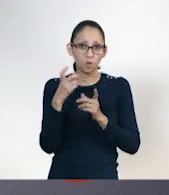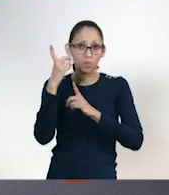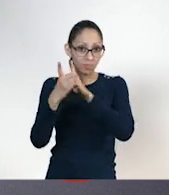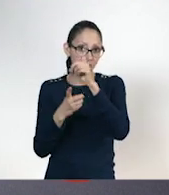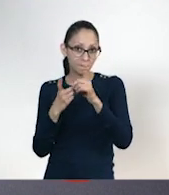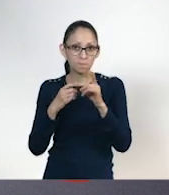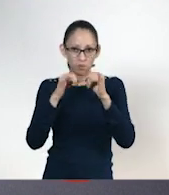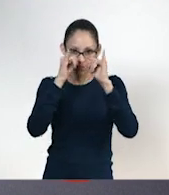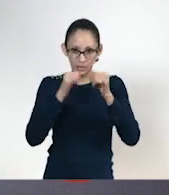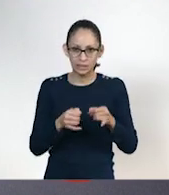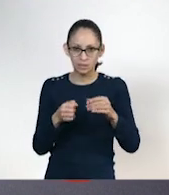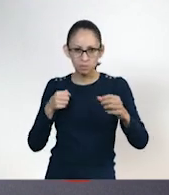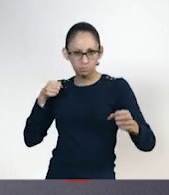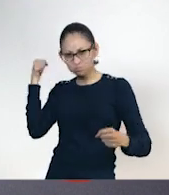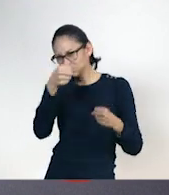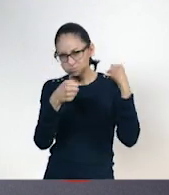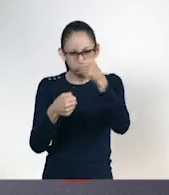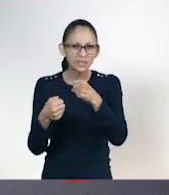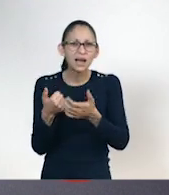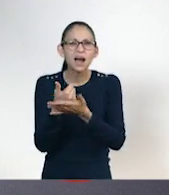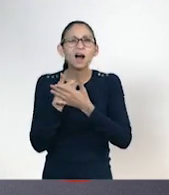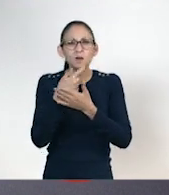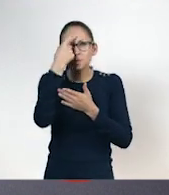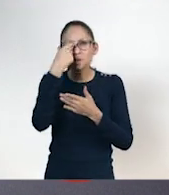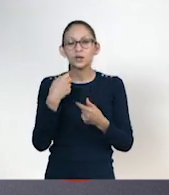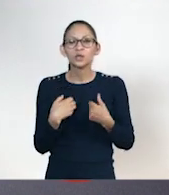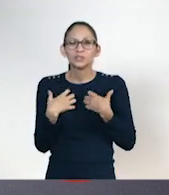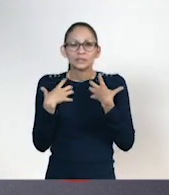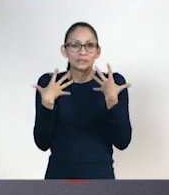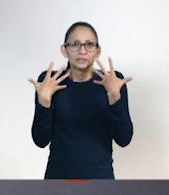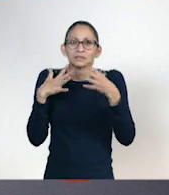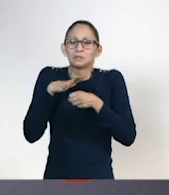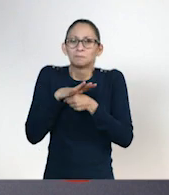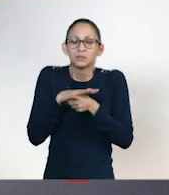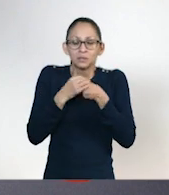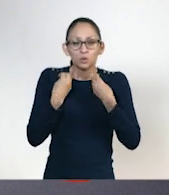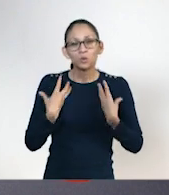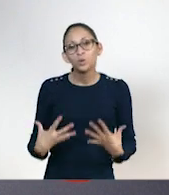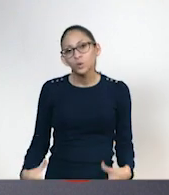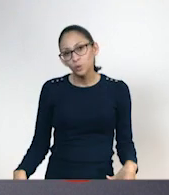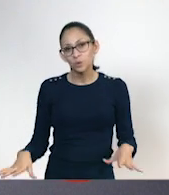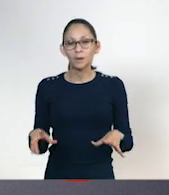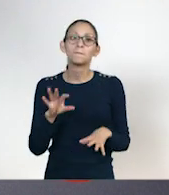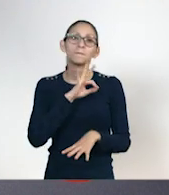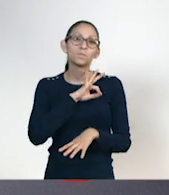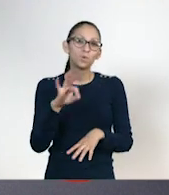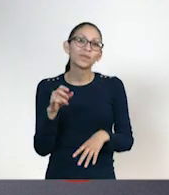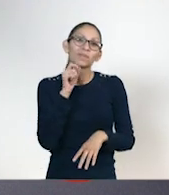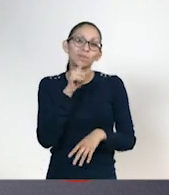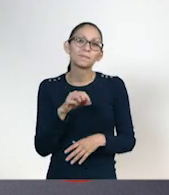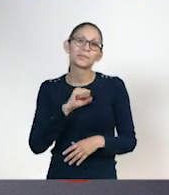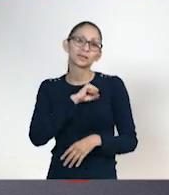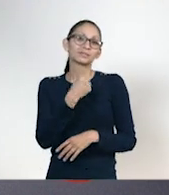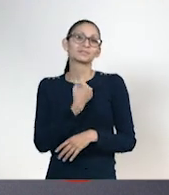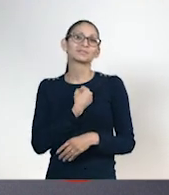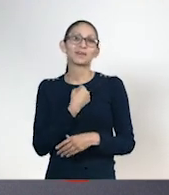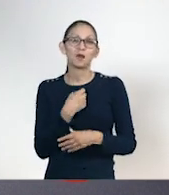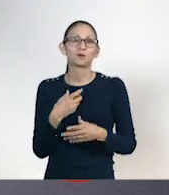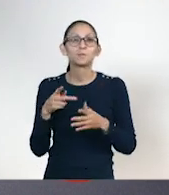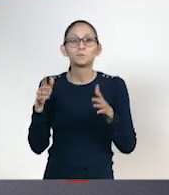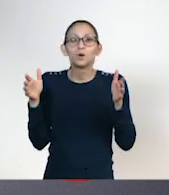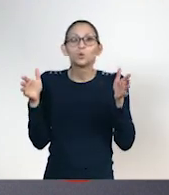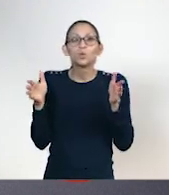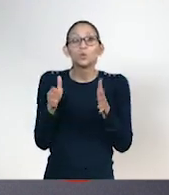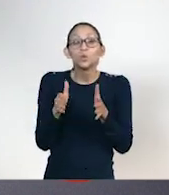a liberar tensiones y el estrés. Va a mejorar tu resistencia física. Y ayuda a la salud cardiovascular, porque cuando lo practicas,